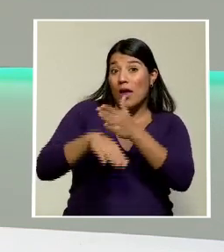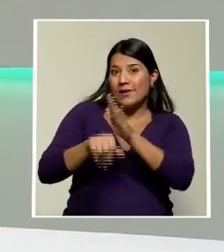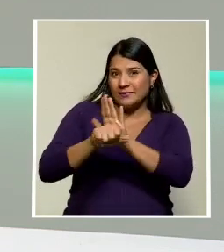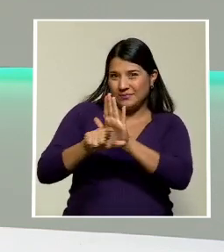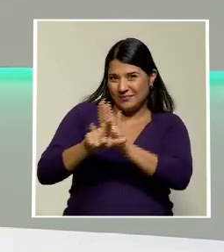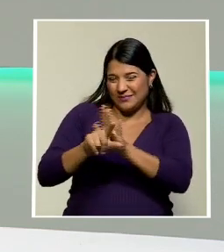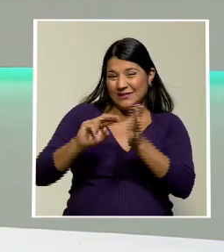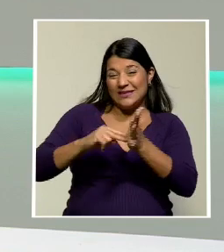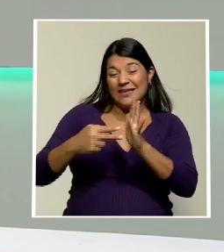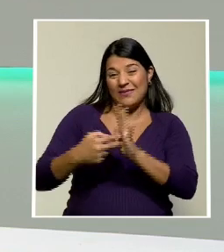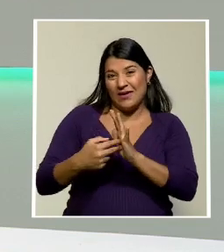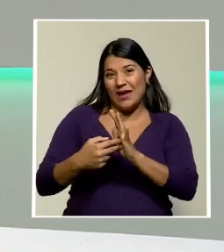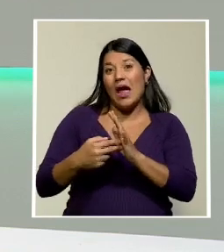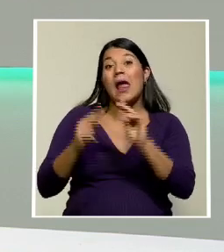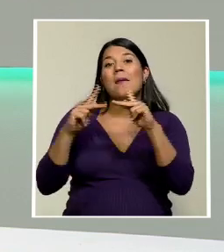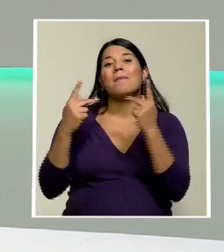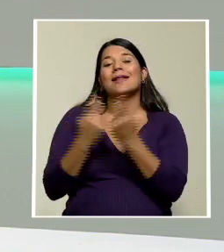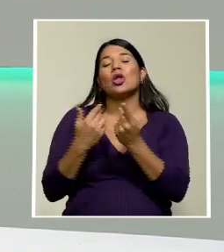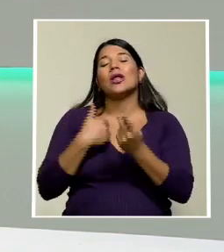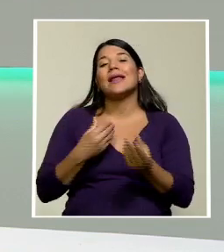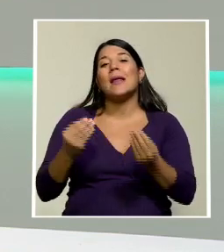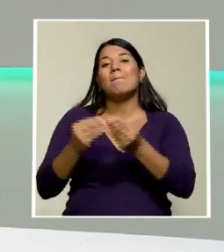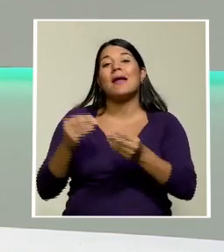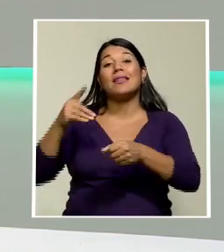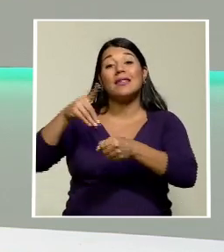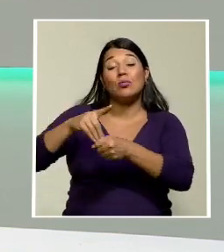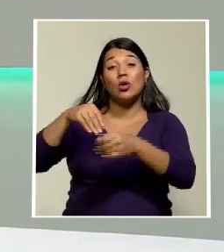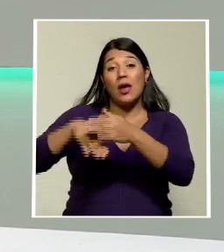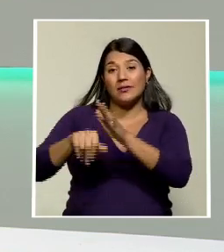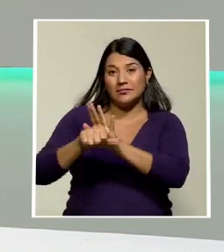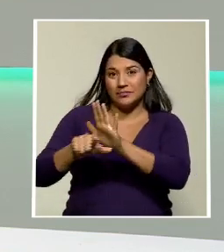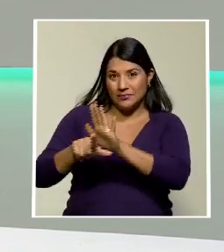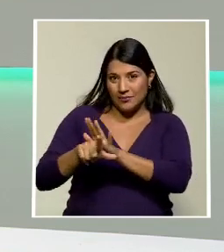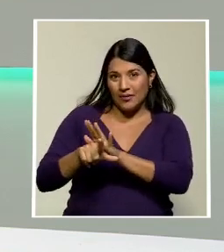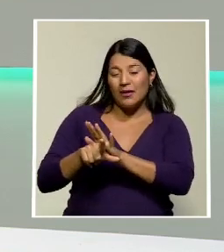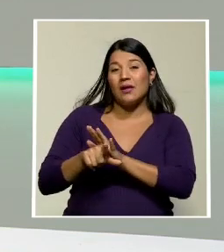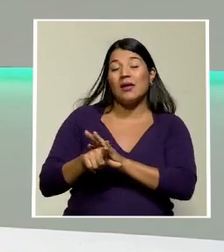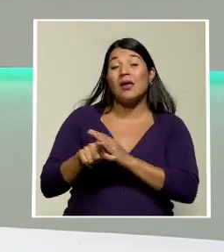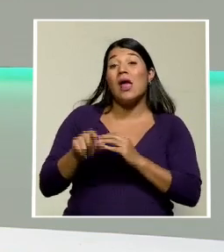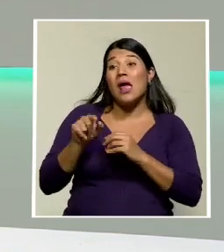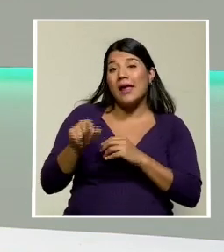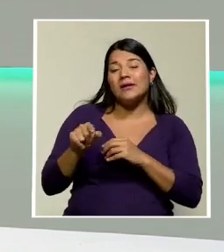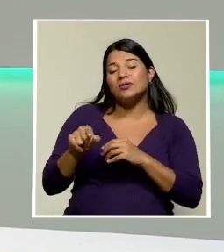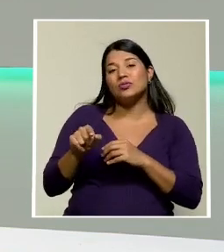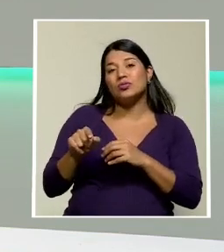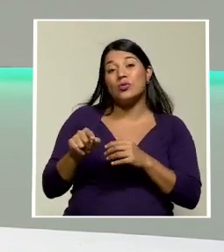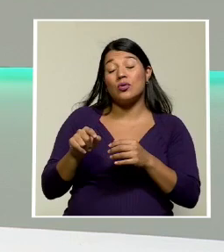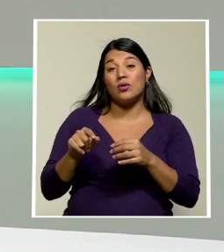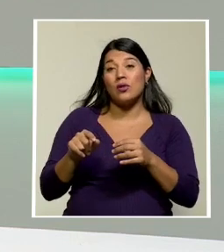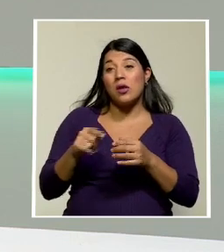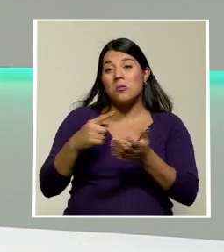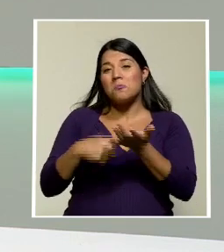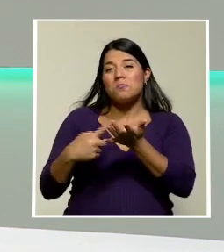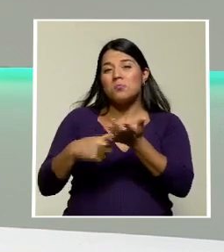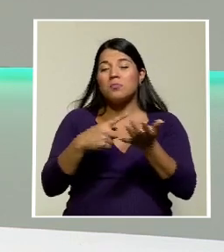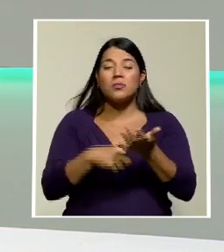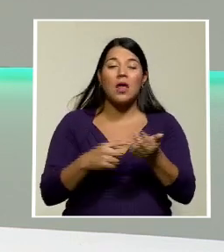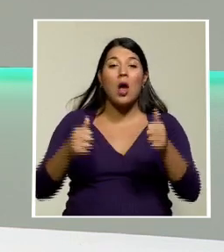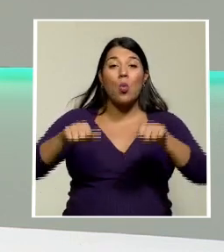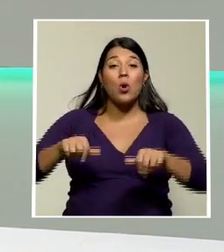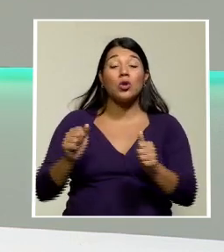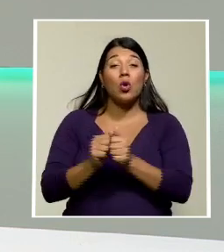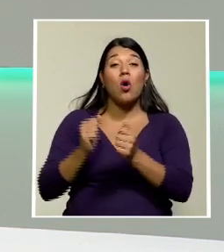apoyando dos de los ocho proyectos que tienen relación con la agenda a la que se comprometió el gobierno con el Fondo Monetario Internacional.